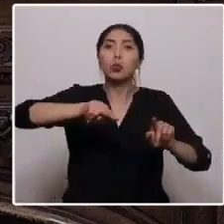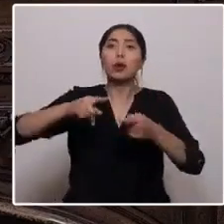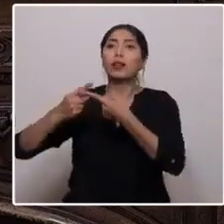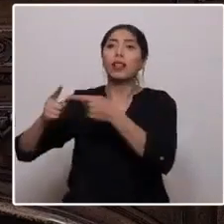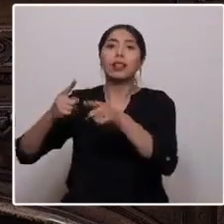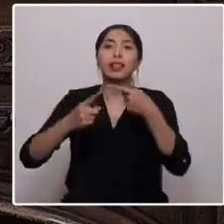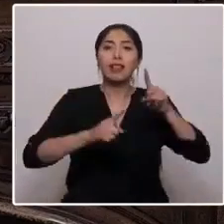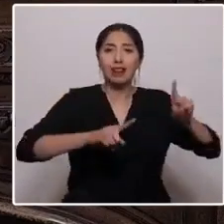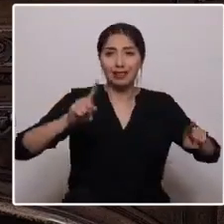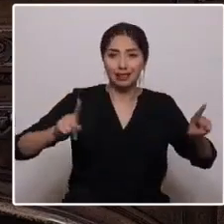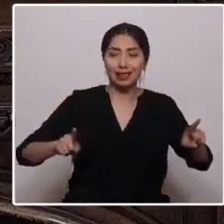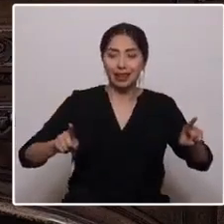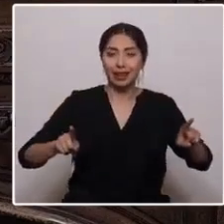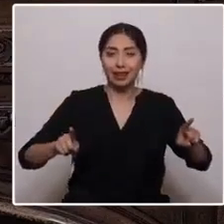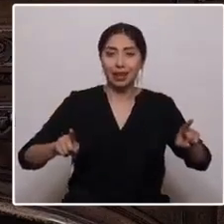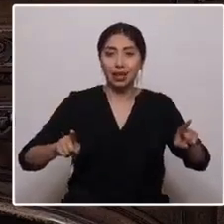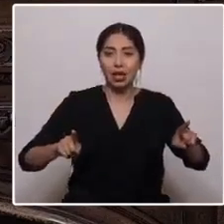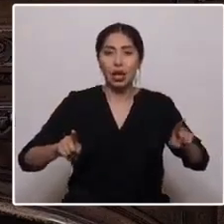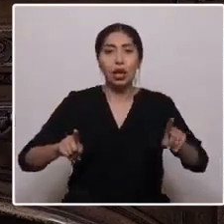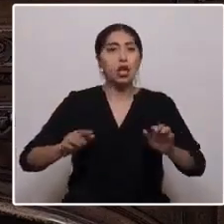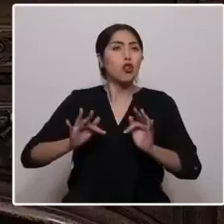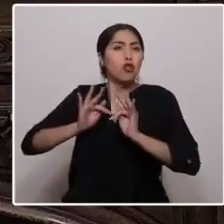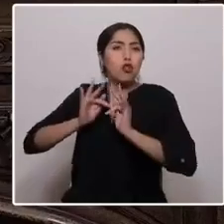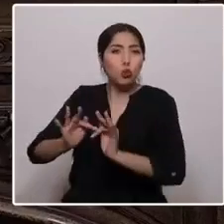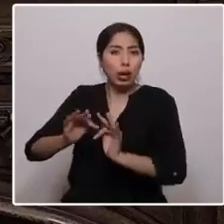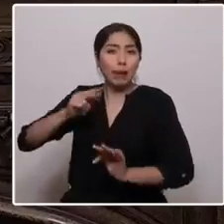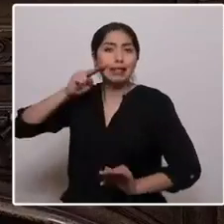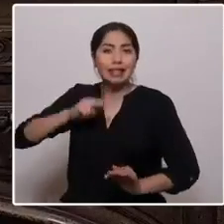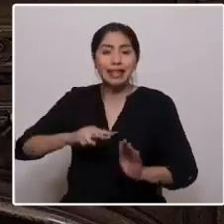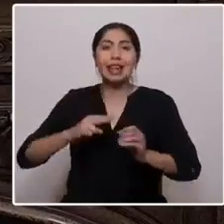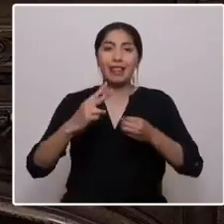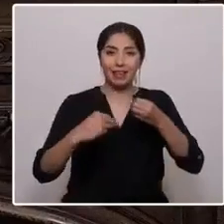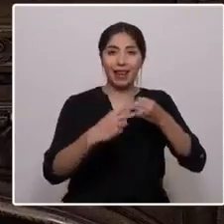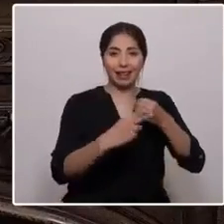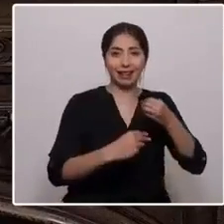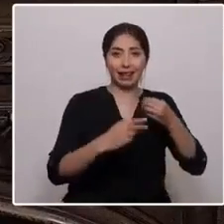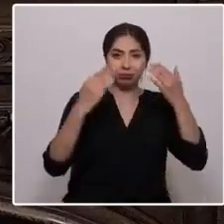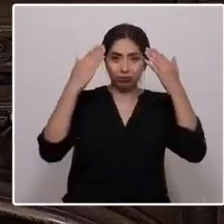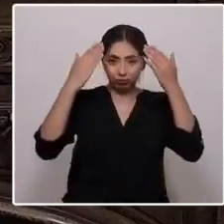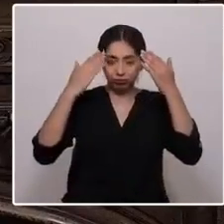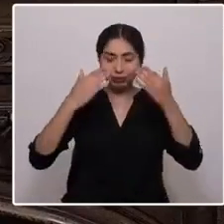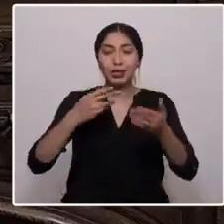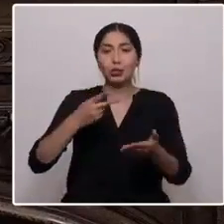semenjanza. Nunca más sin los de Aguita, Jaiaya, Gastacacán, hermanos.